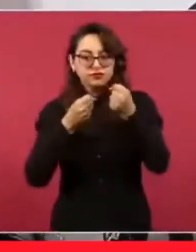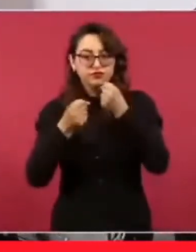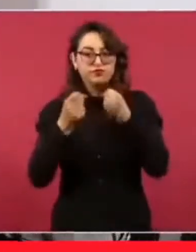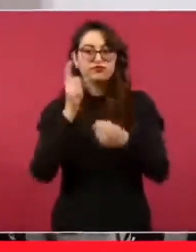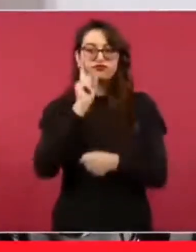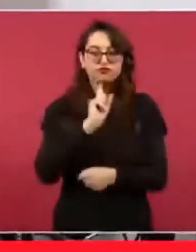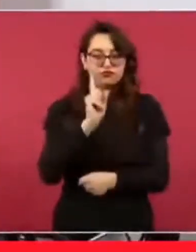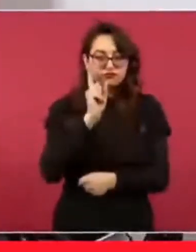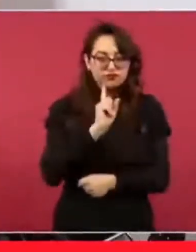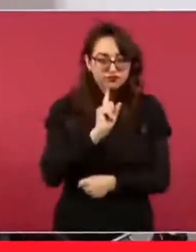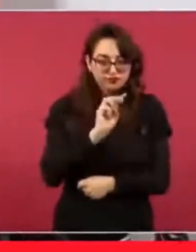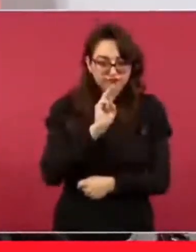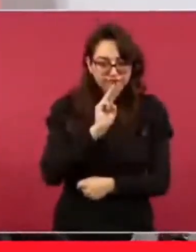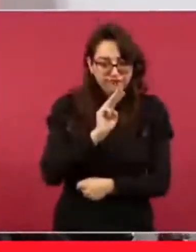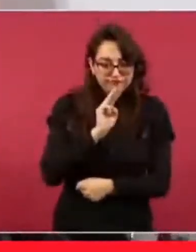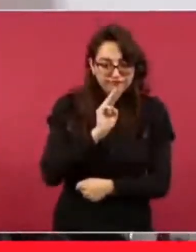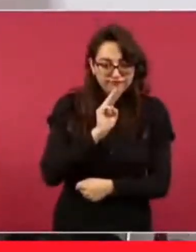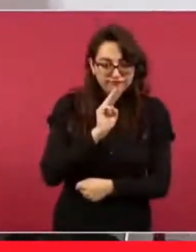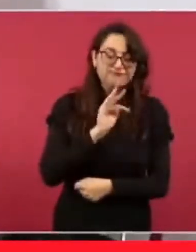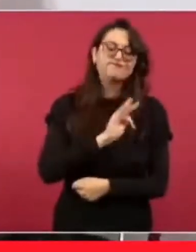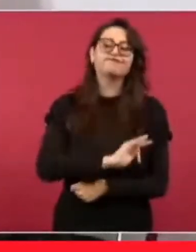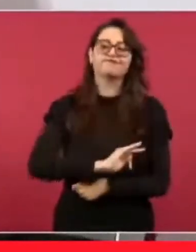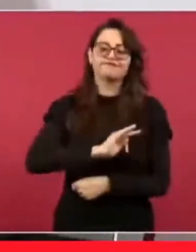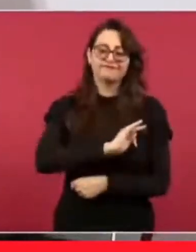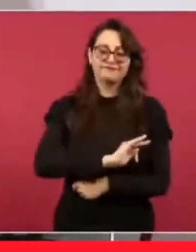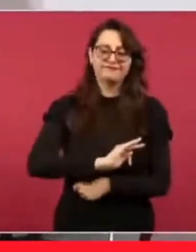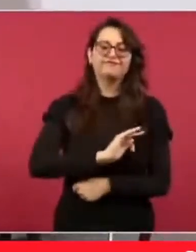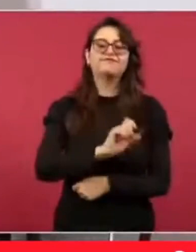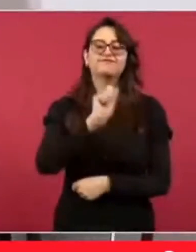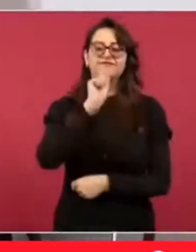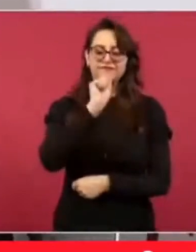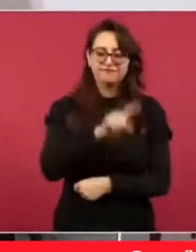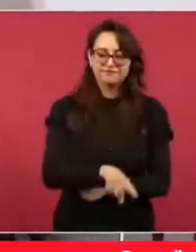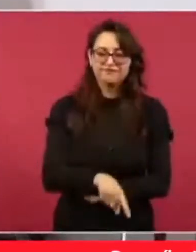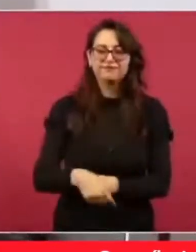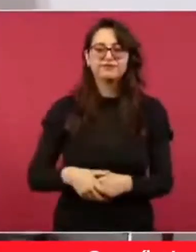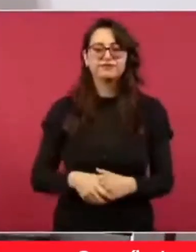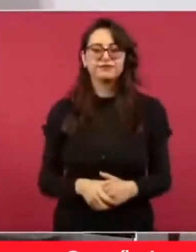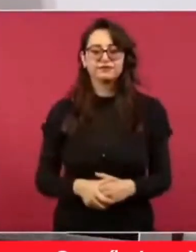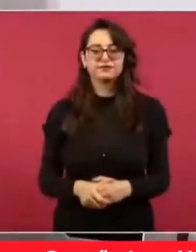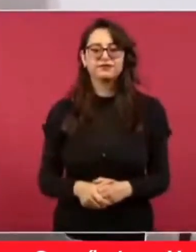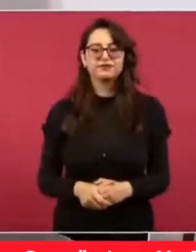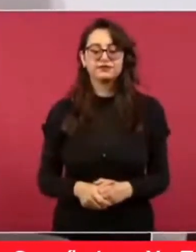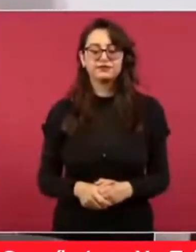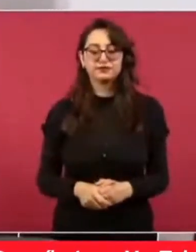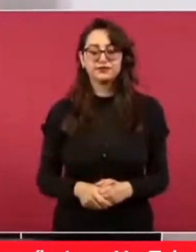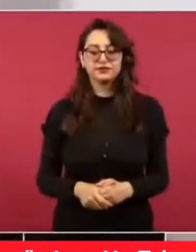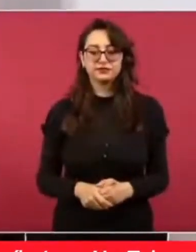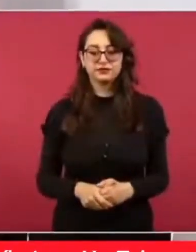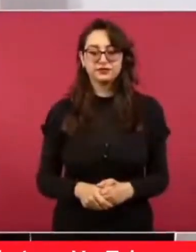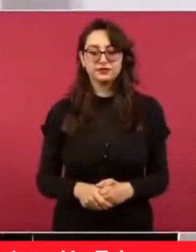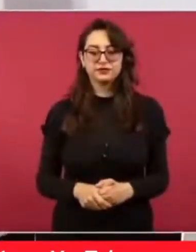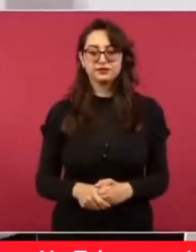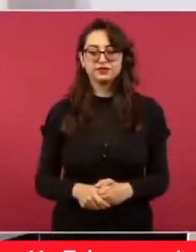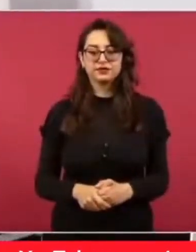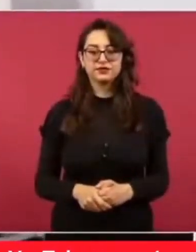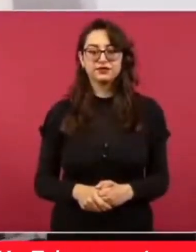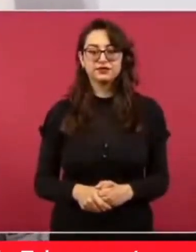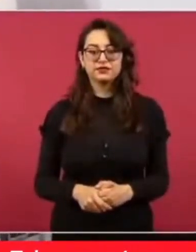felicidades a las mamás felicidades mamás